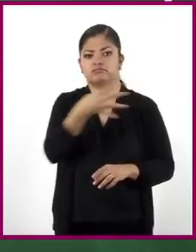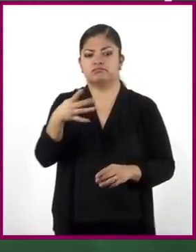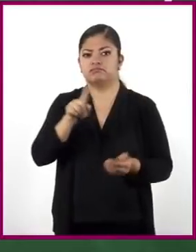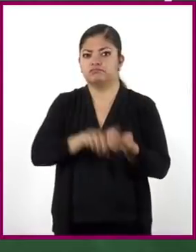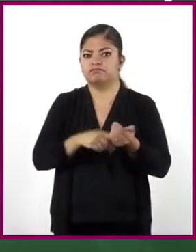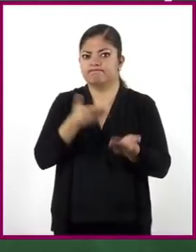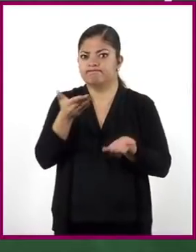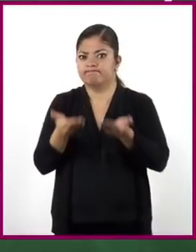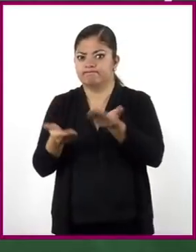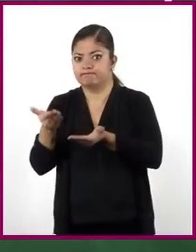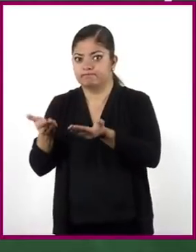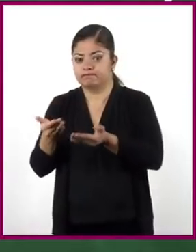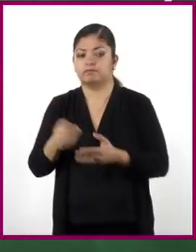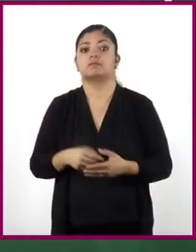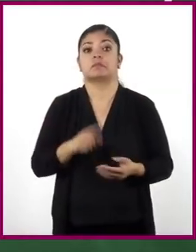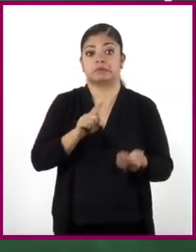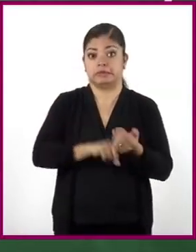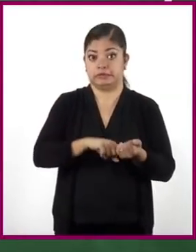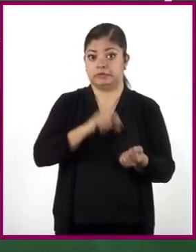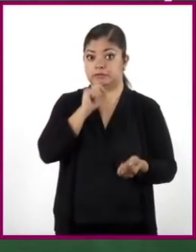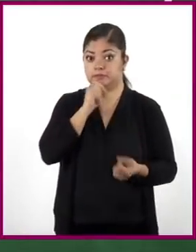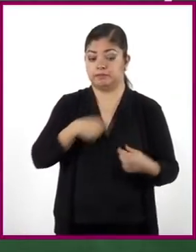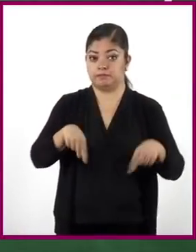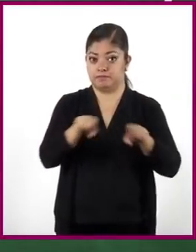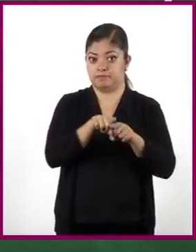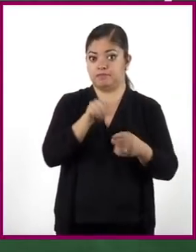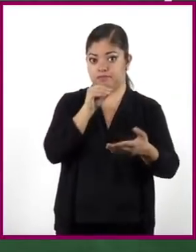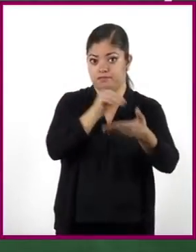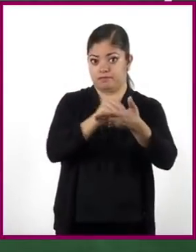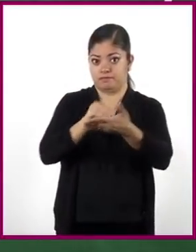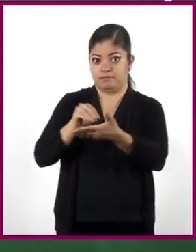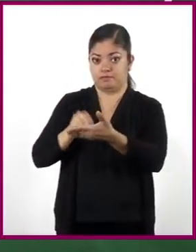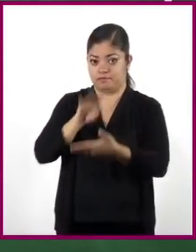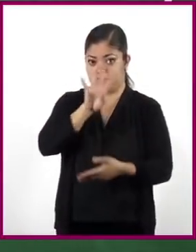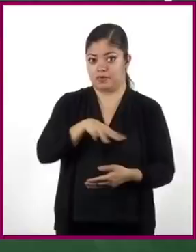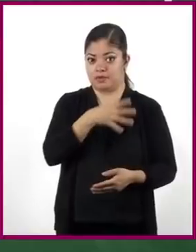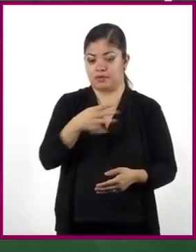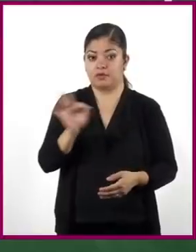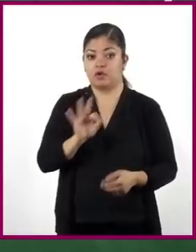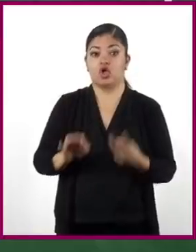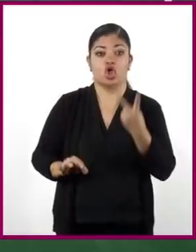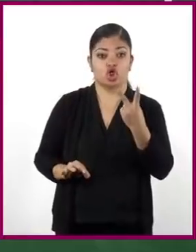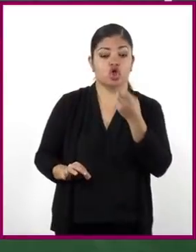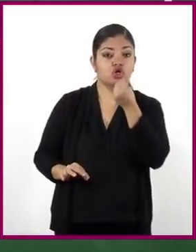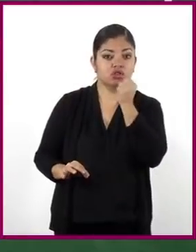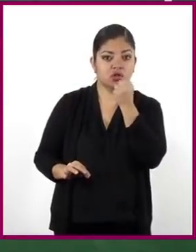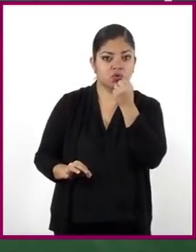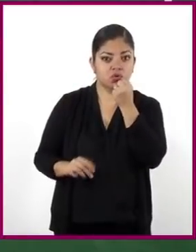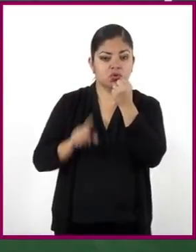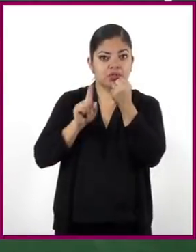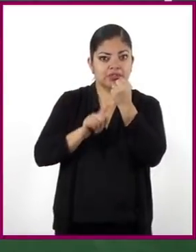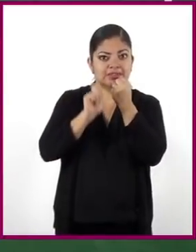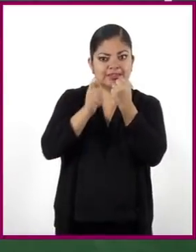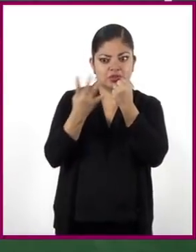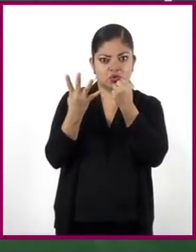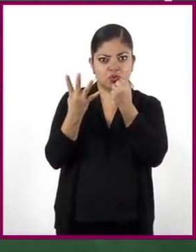proporcional directa con los datos que se muestran en la siguiente tabla? Si dos segundos es la mitad de cuatro segundos, entonces